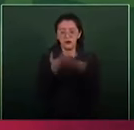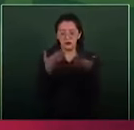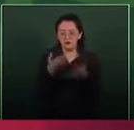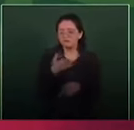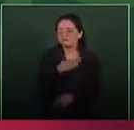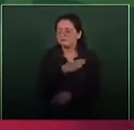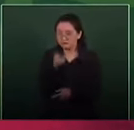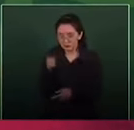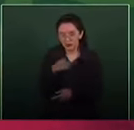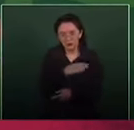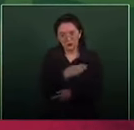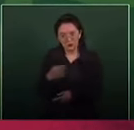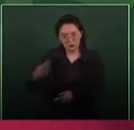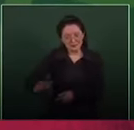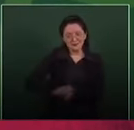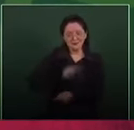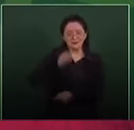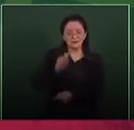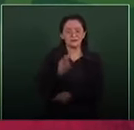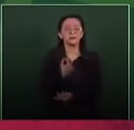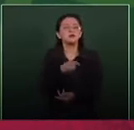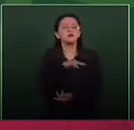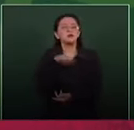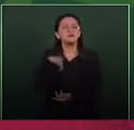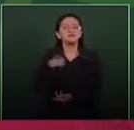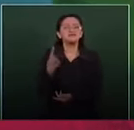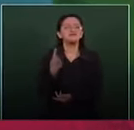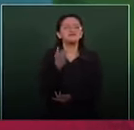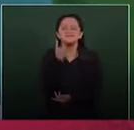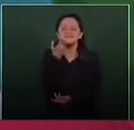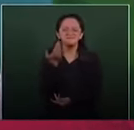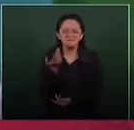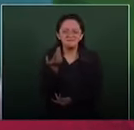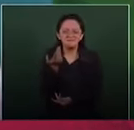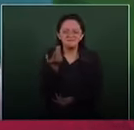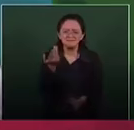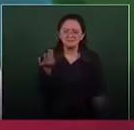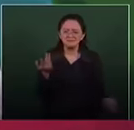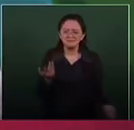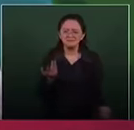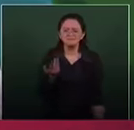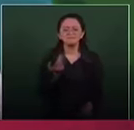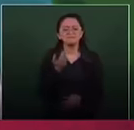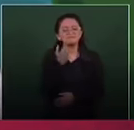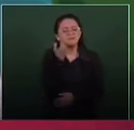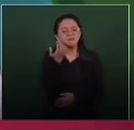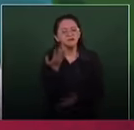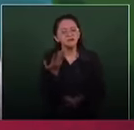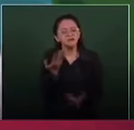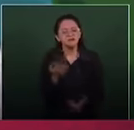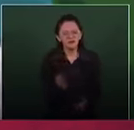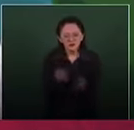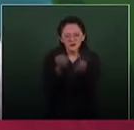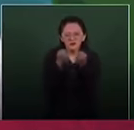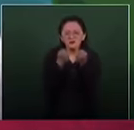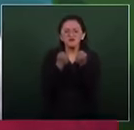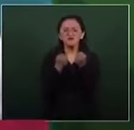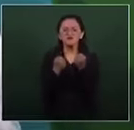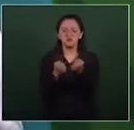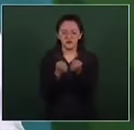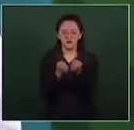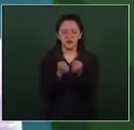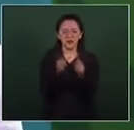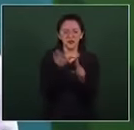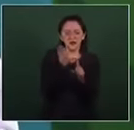Nosotros queremos fortalecer a la Comisión Federal de